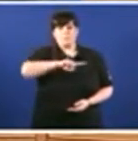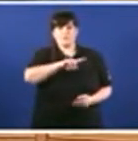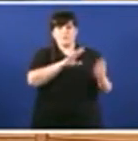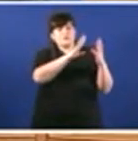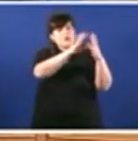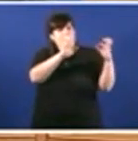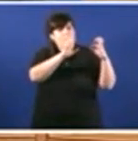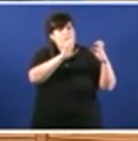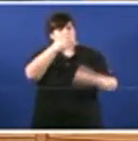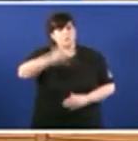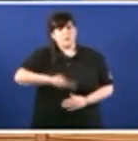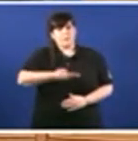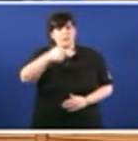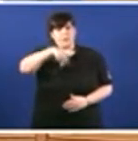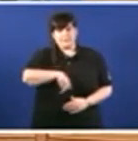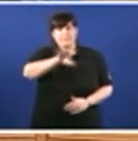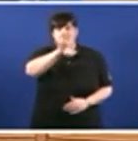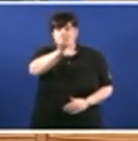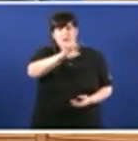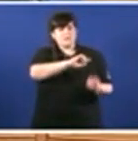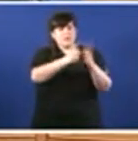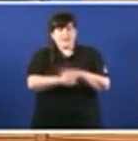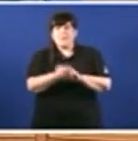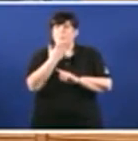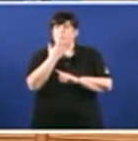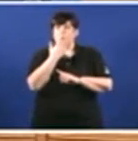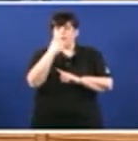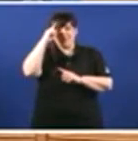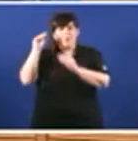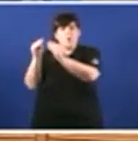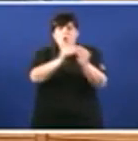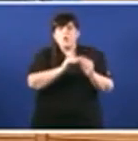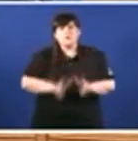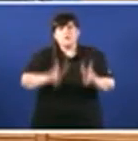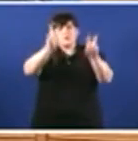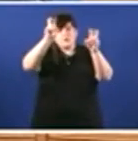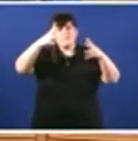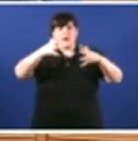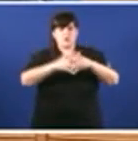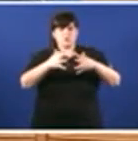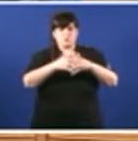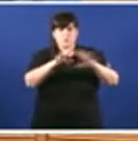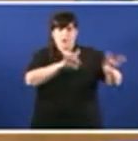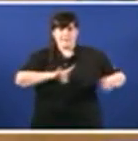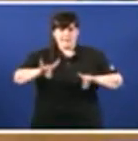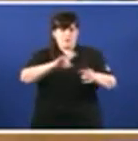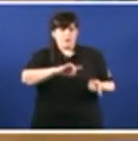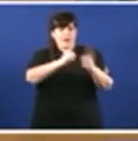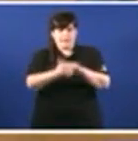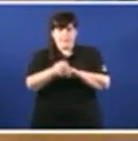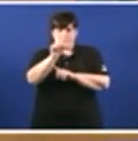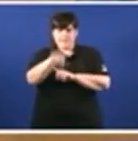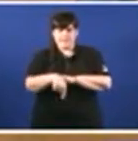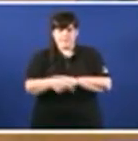consensos que había no país O consenso, por exemplo sobre a estrutura territorial do Estado O